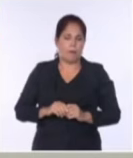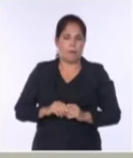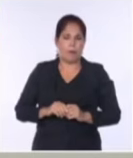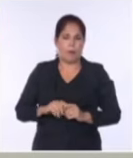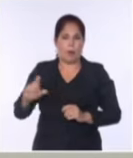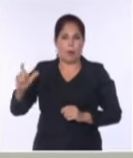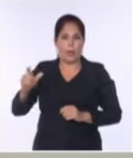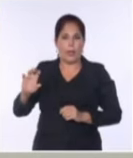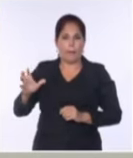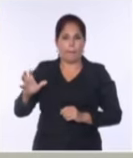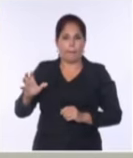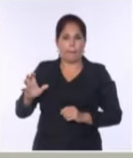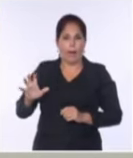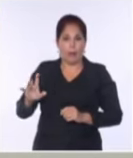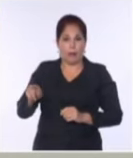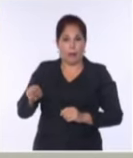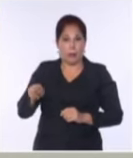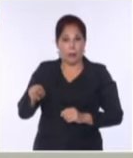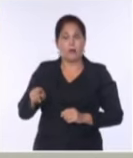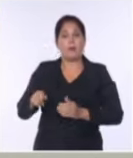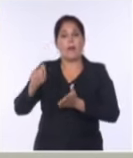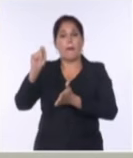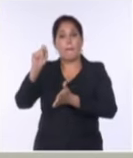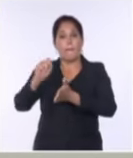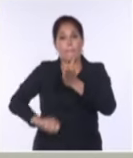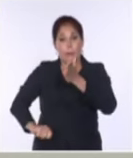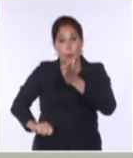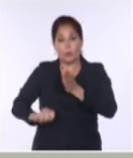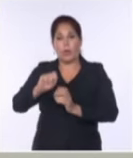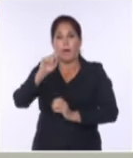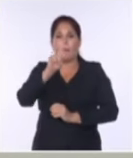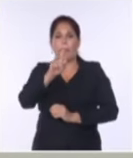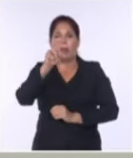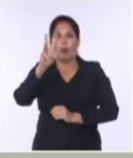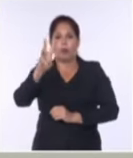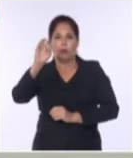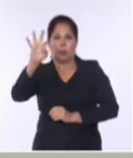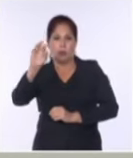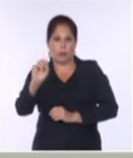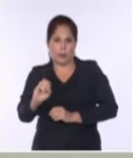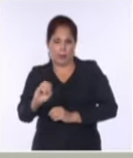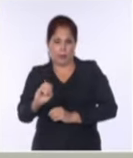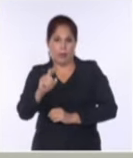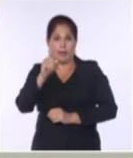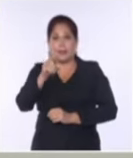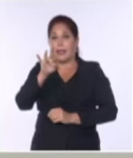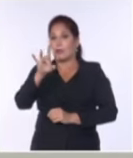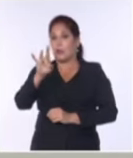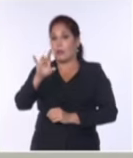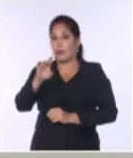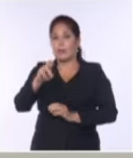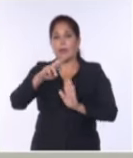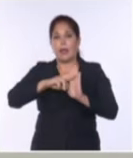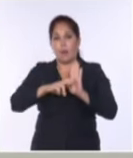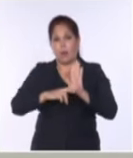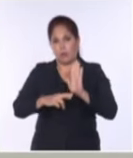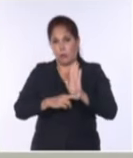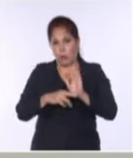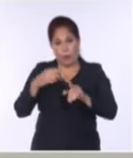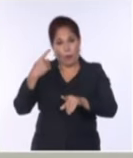cuentas bancarias fiscales, se han impuesto 1.831 multas, 115 regulaciones migratorias,